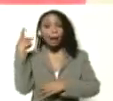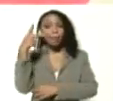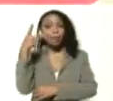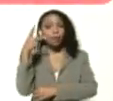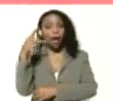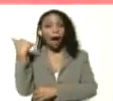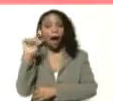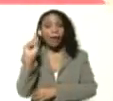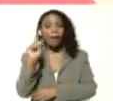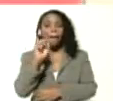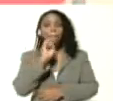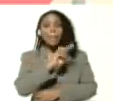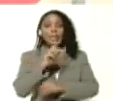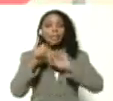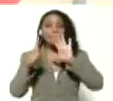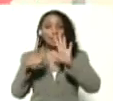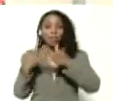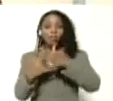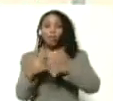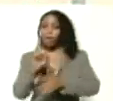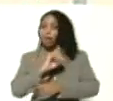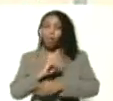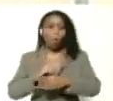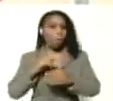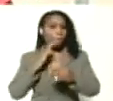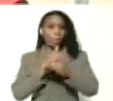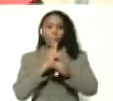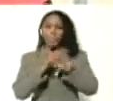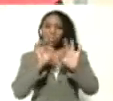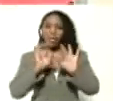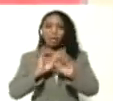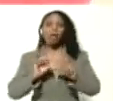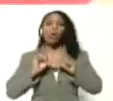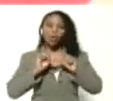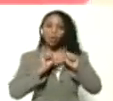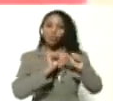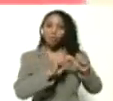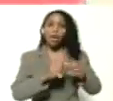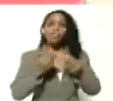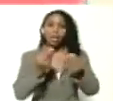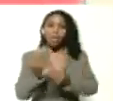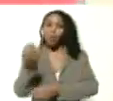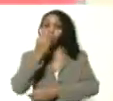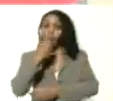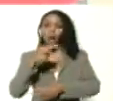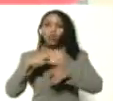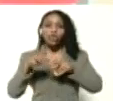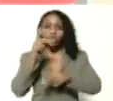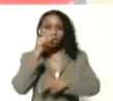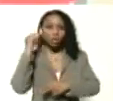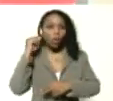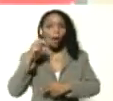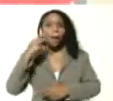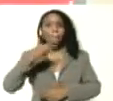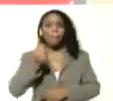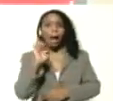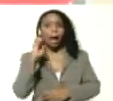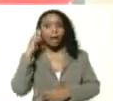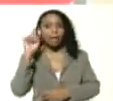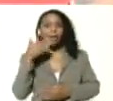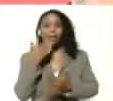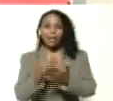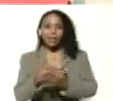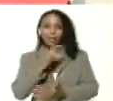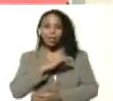26 instituciones que no han parado dando el suministro de alimentos a nuestros niños el PAE gracias señor